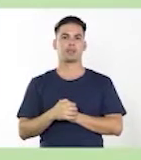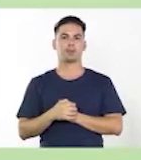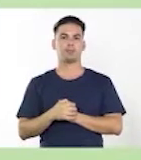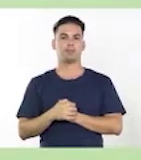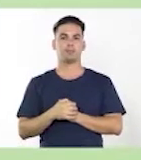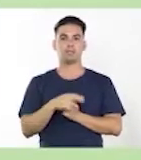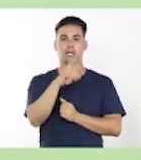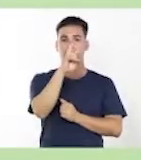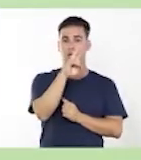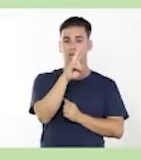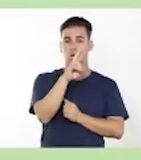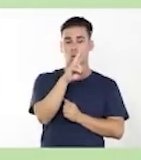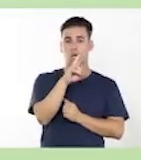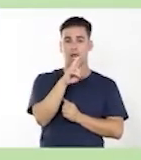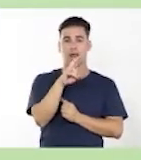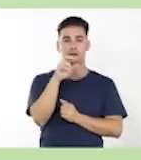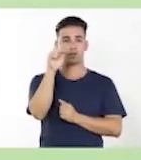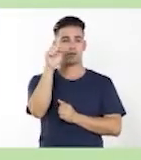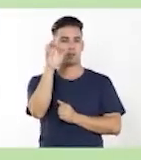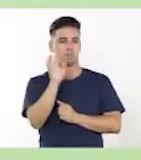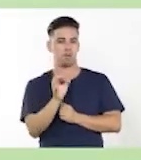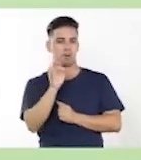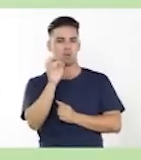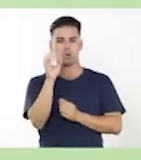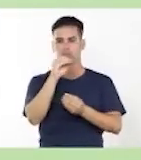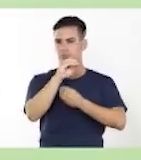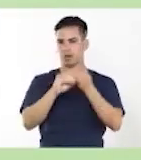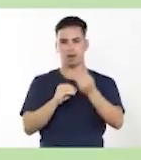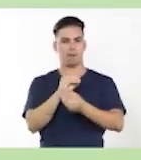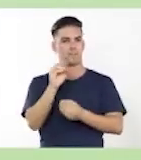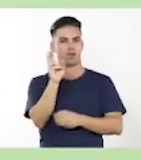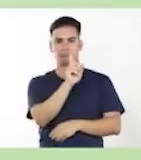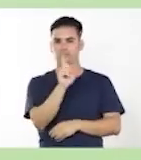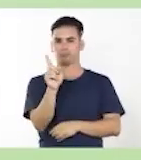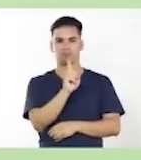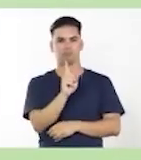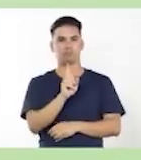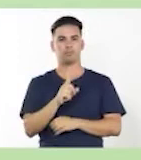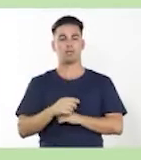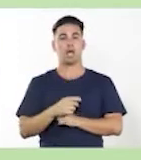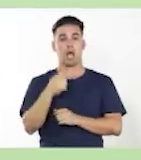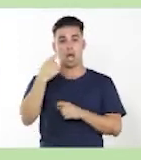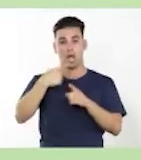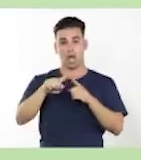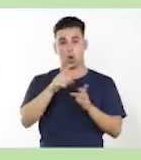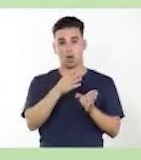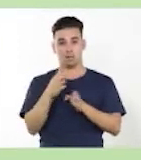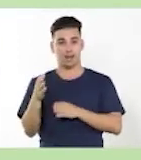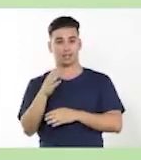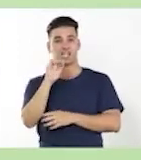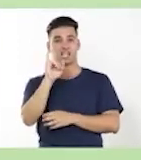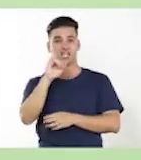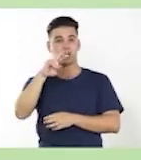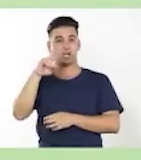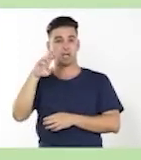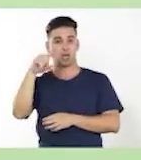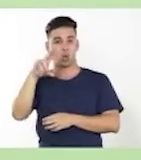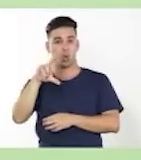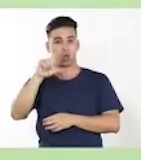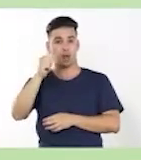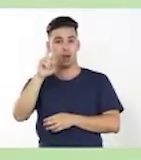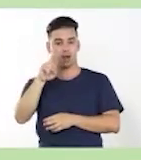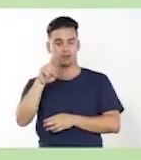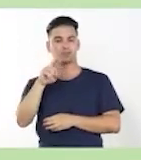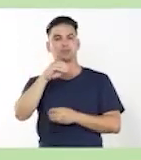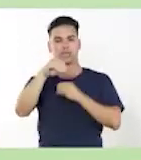mantienen el sonido, no cambian. Los verbos irregulares son los que cambian el sonido. Ejemplo de ellos tenemos